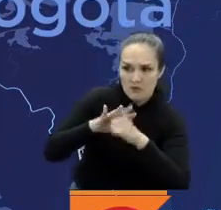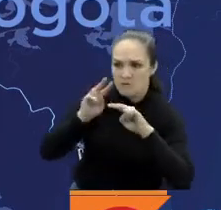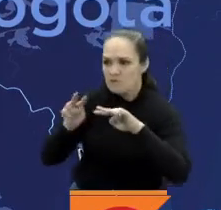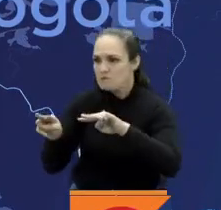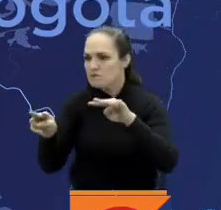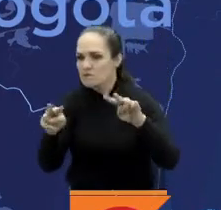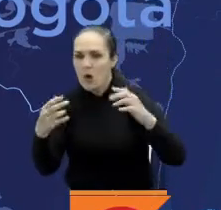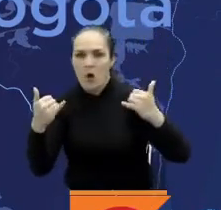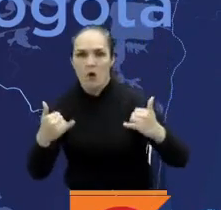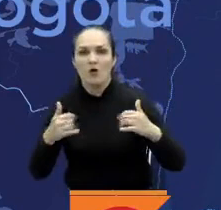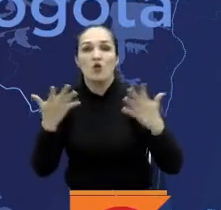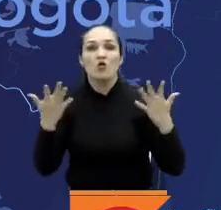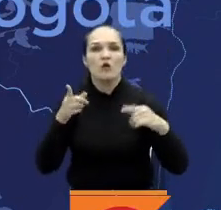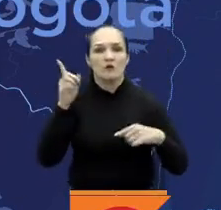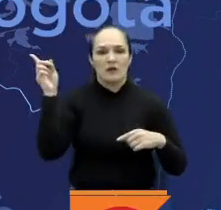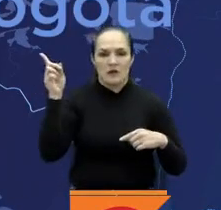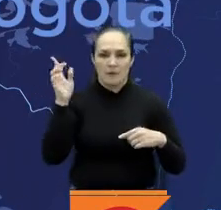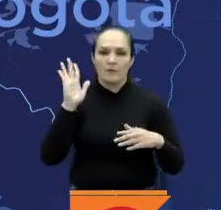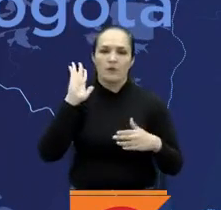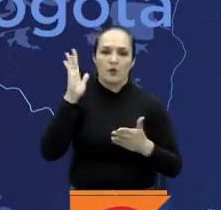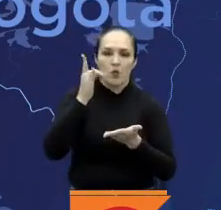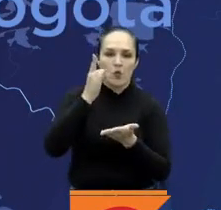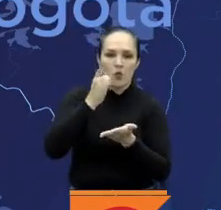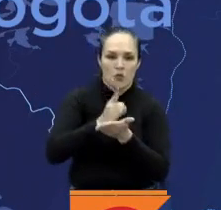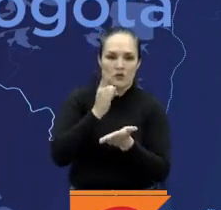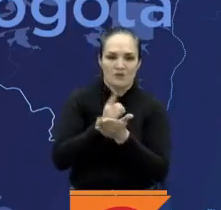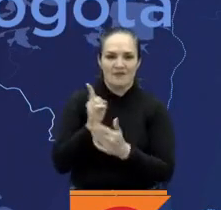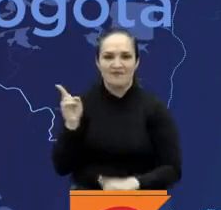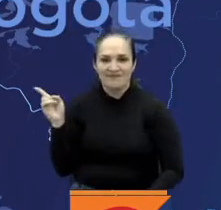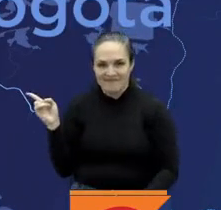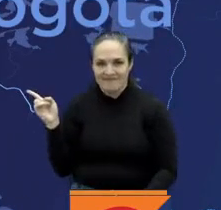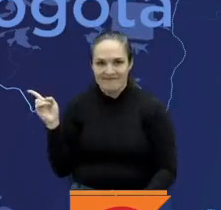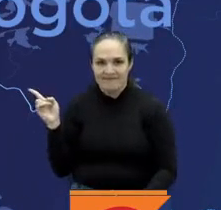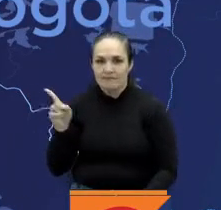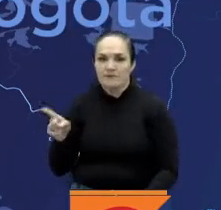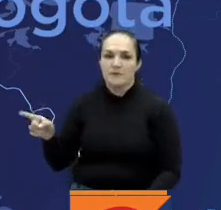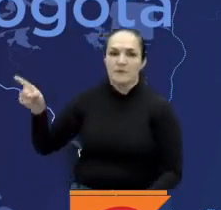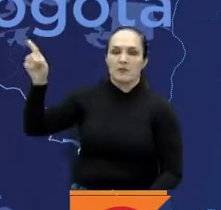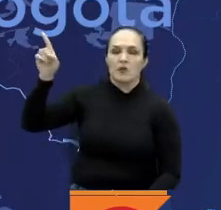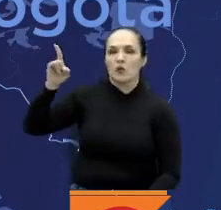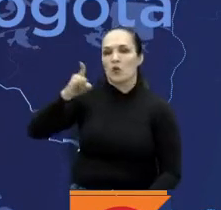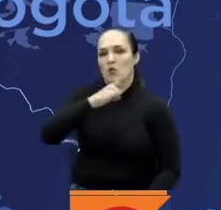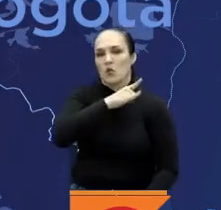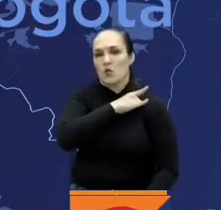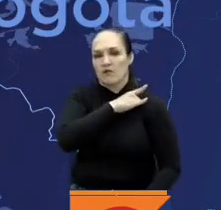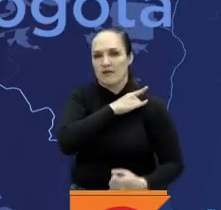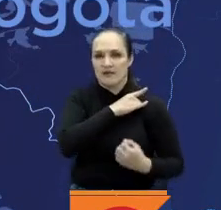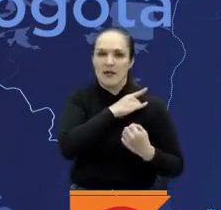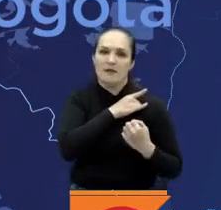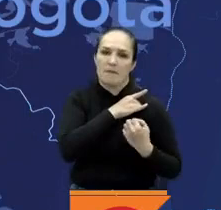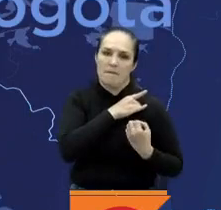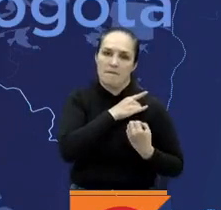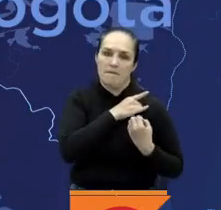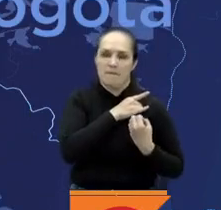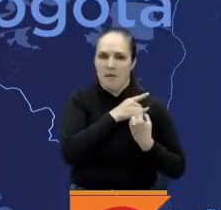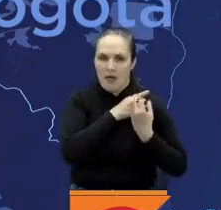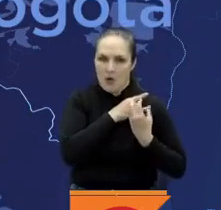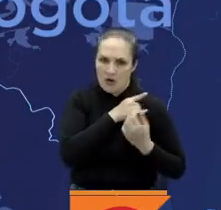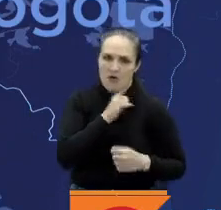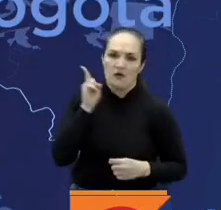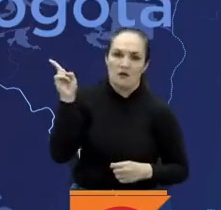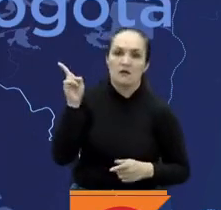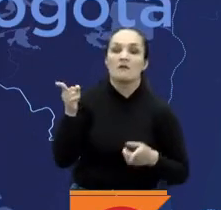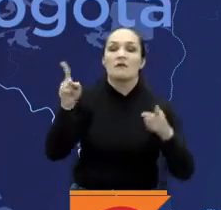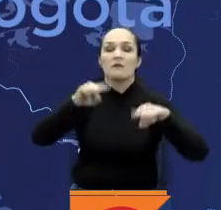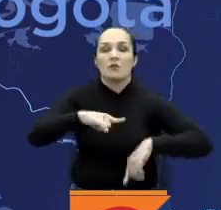hoy es el puente de Usme, conocido como el puente de la dignidad, la universidad pedagógica, la universidad distrital y la Fiscalía